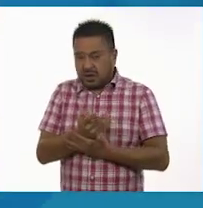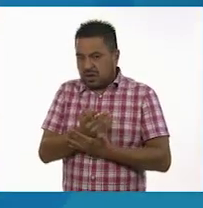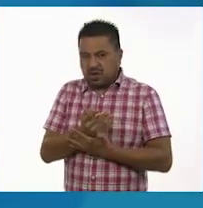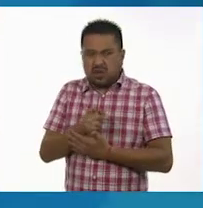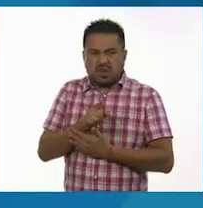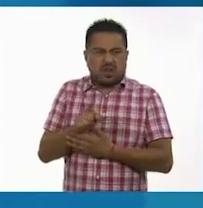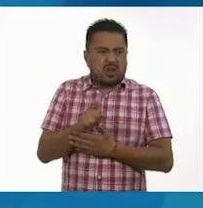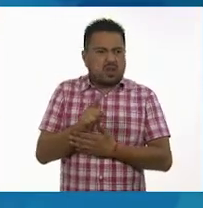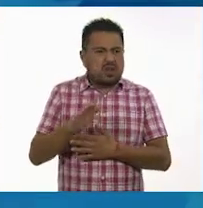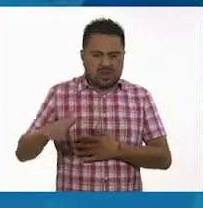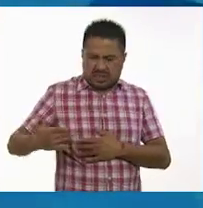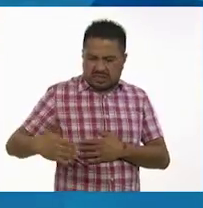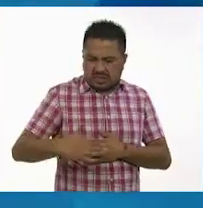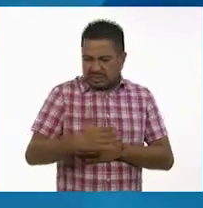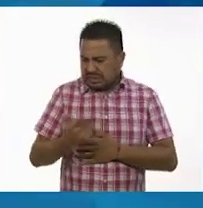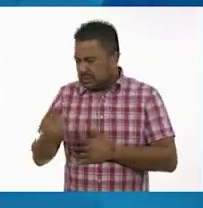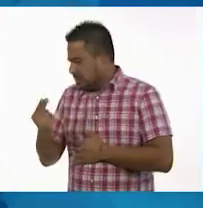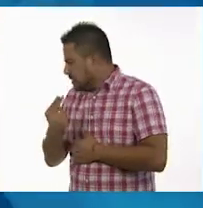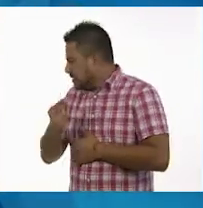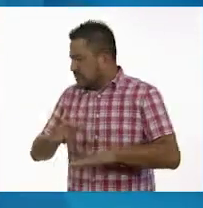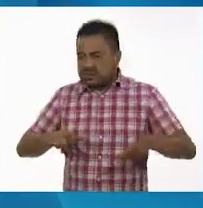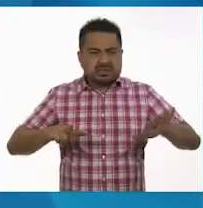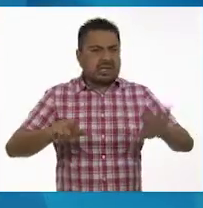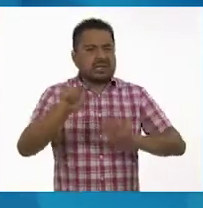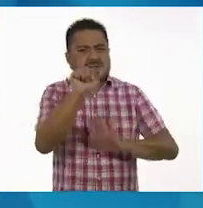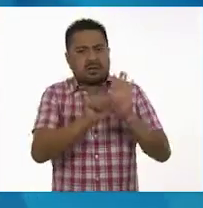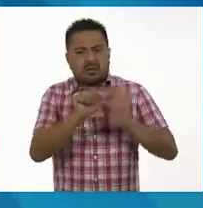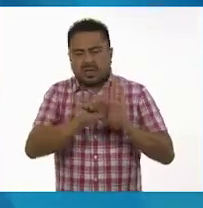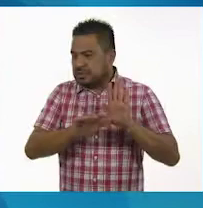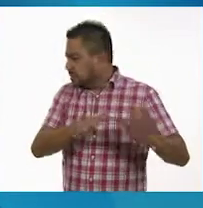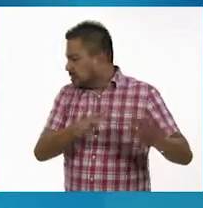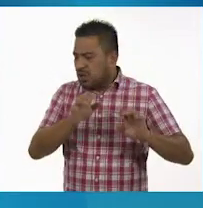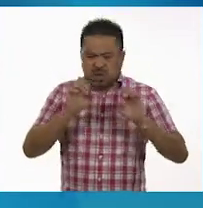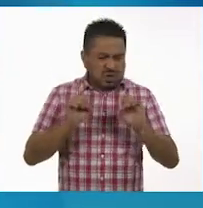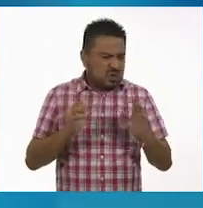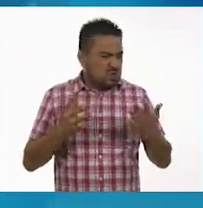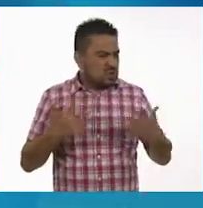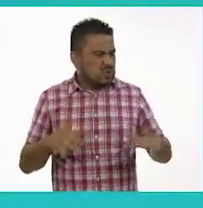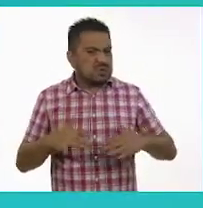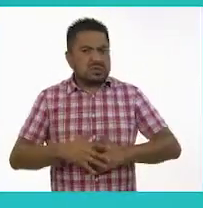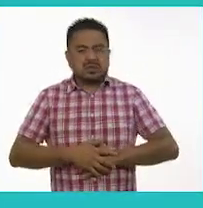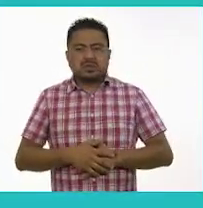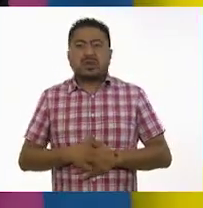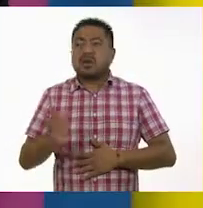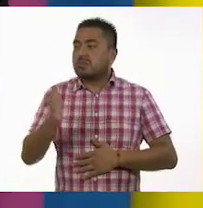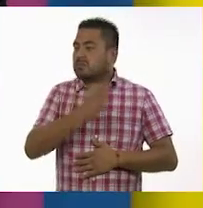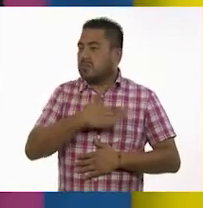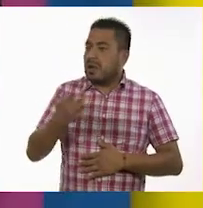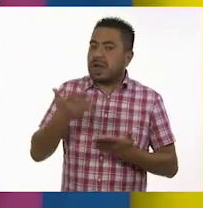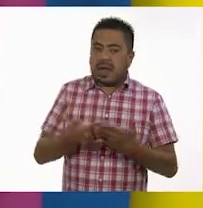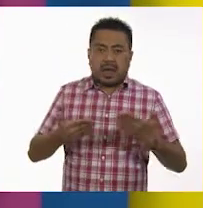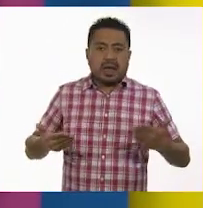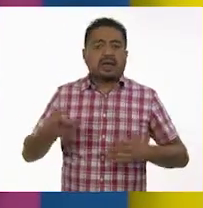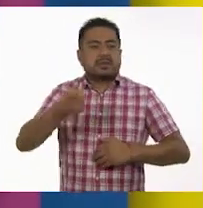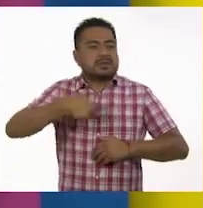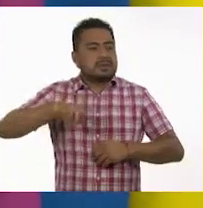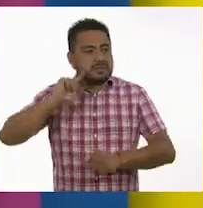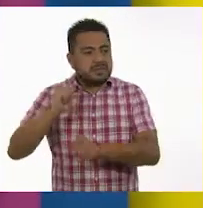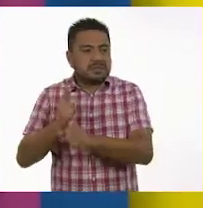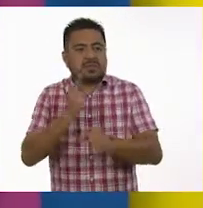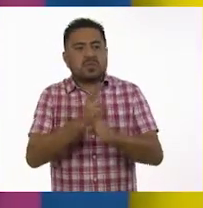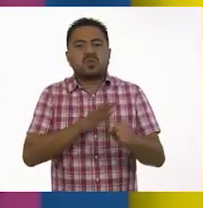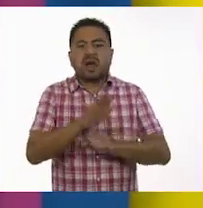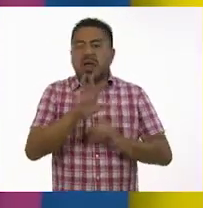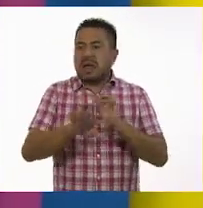orcas requieren cerca de 17 meses. ¡Oh! Bueno, ahora vamos a ver cuáles